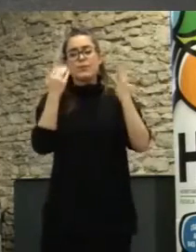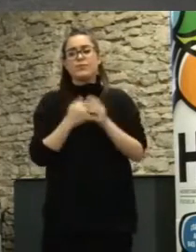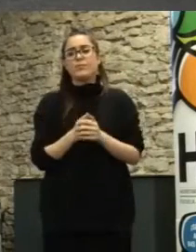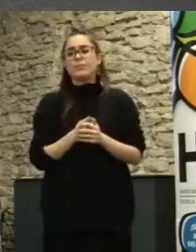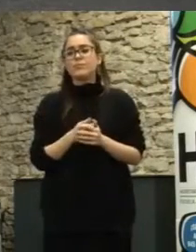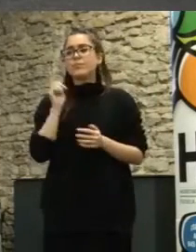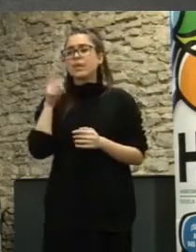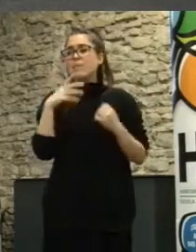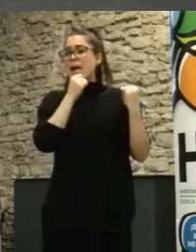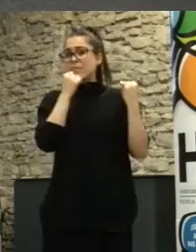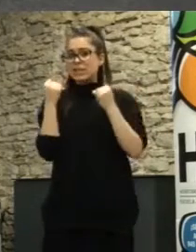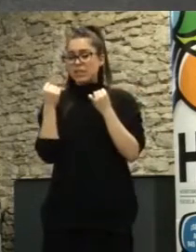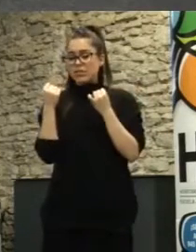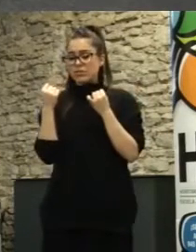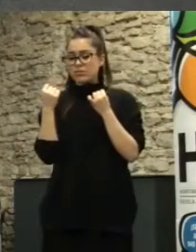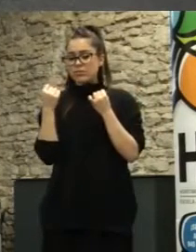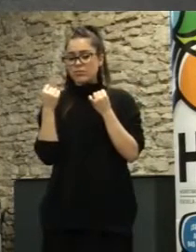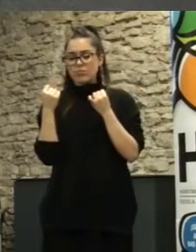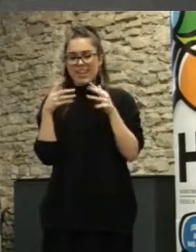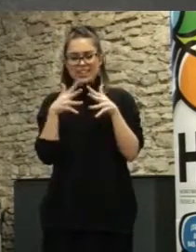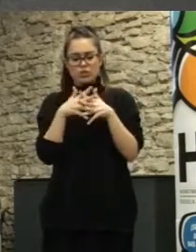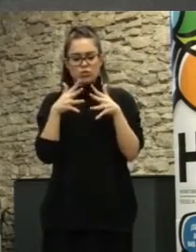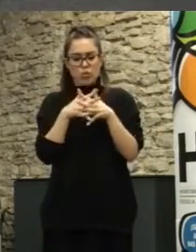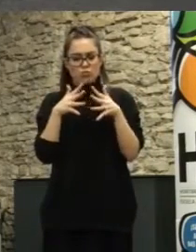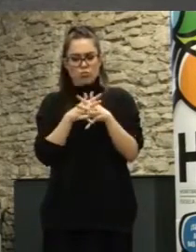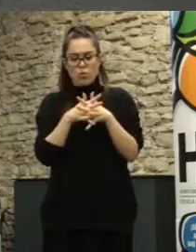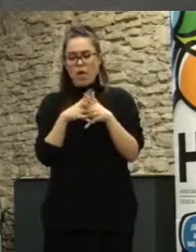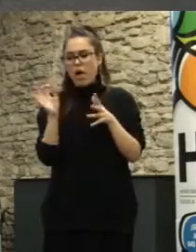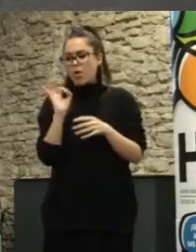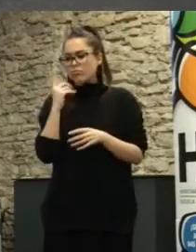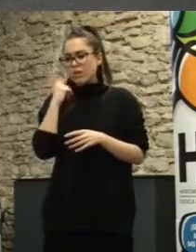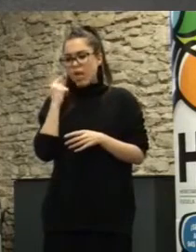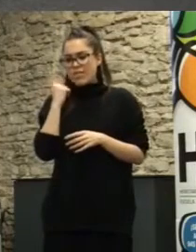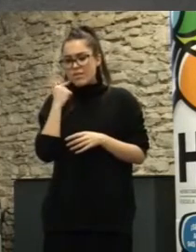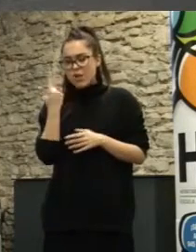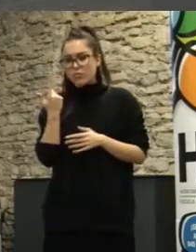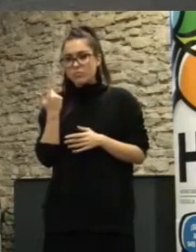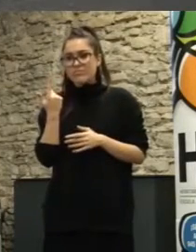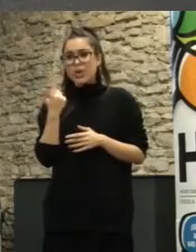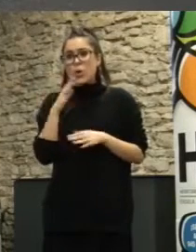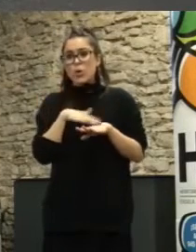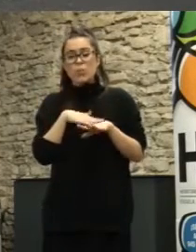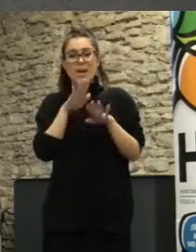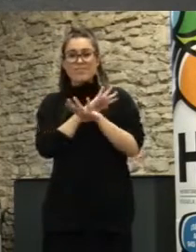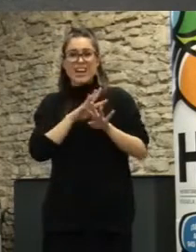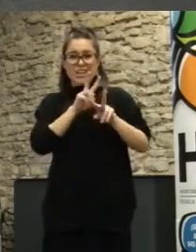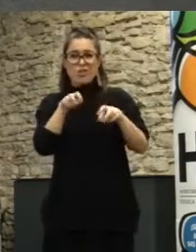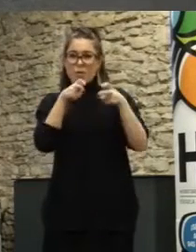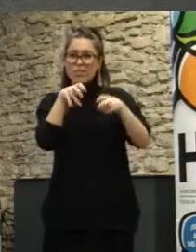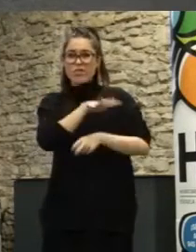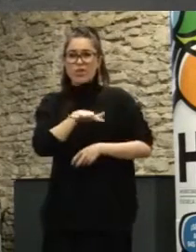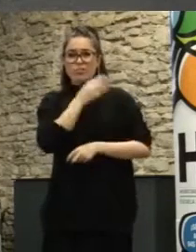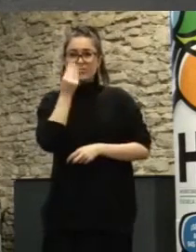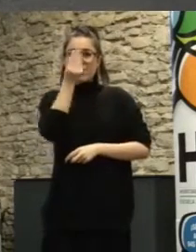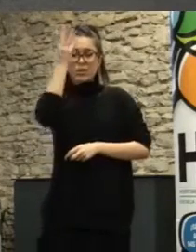administraciones por su estructura y por su tradición no son quizás los mejores espacios para la innovación es mejor